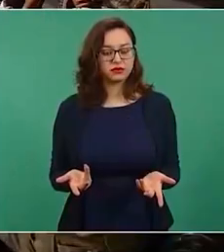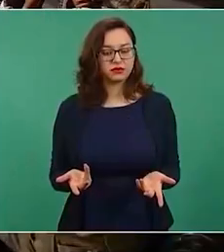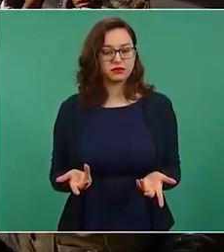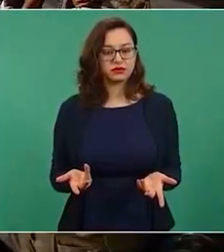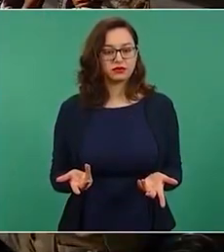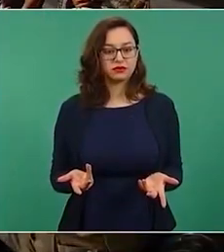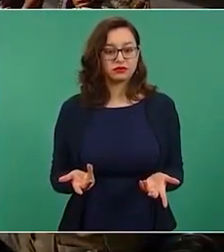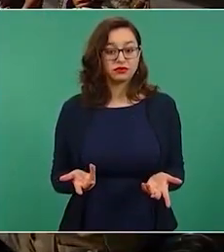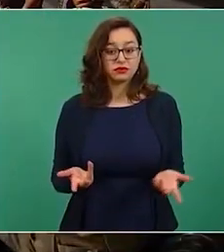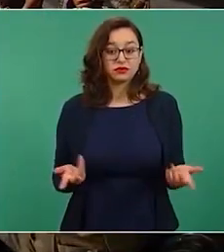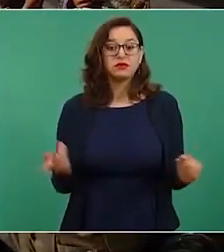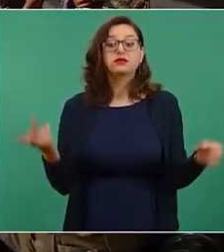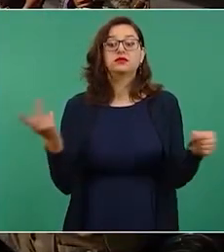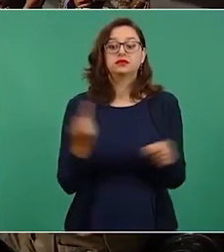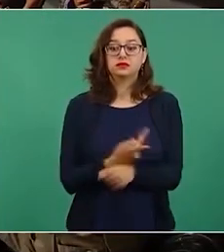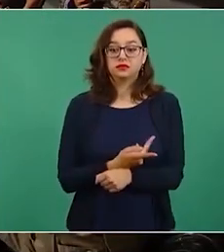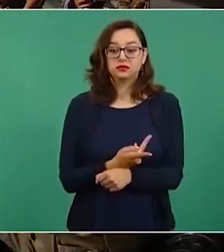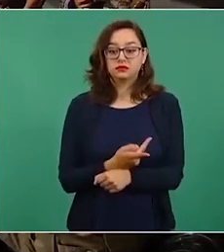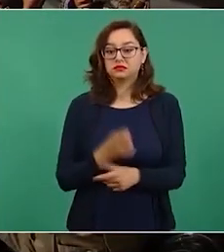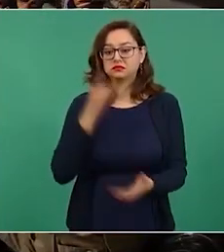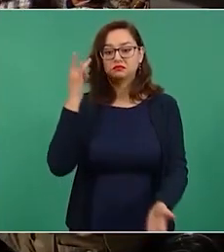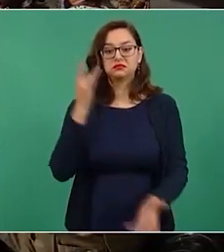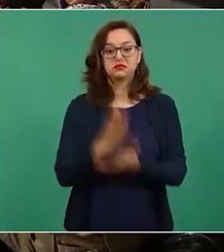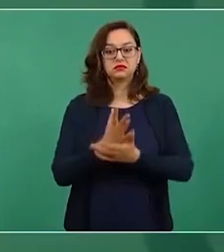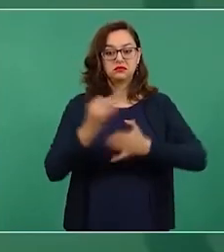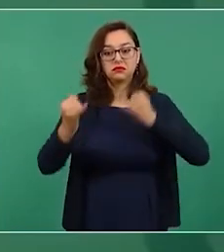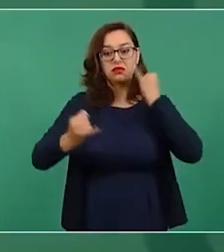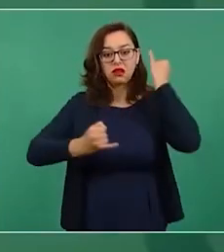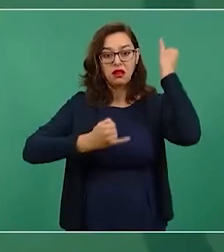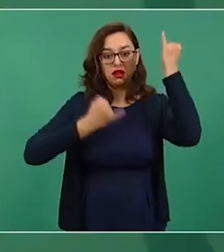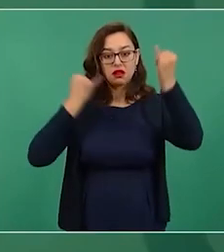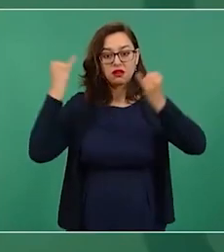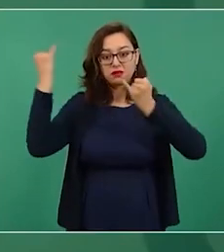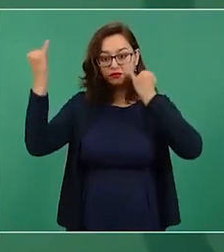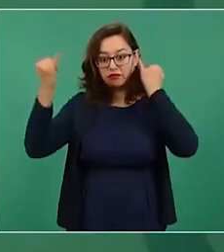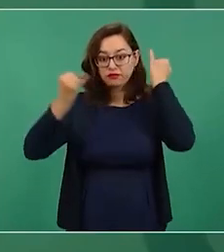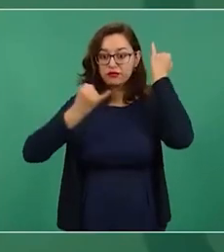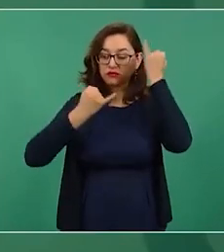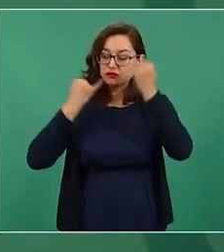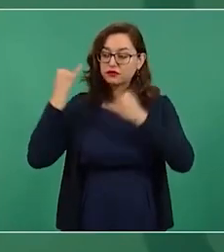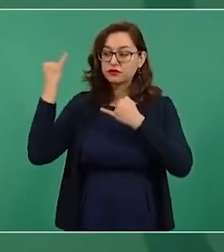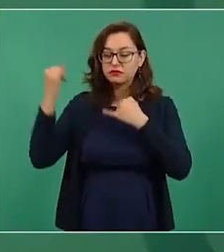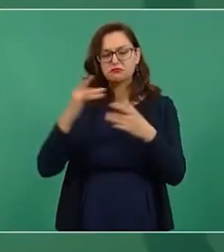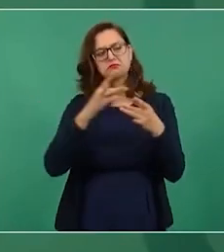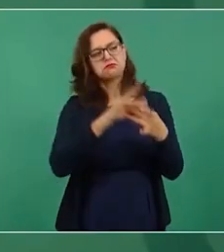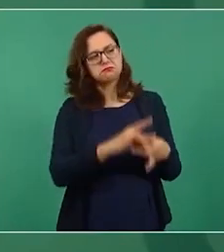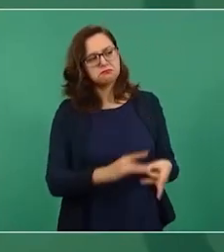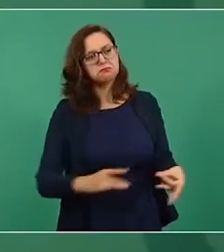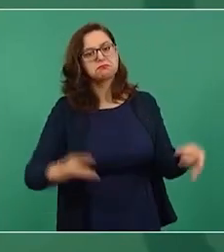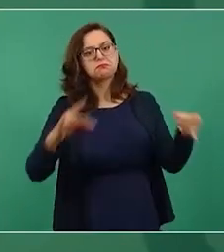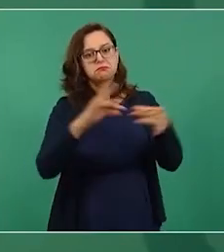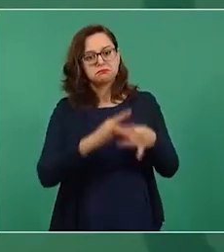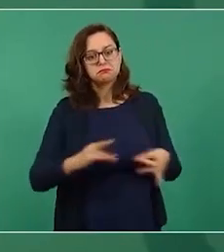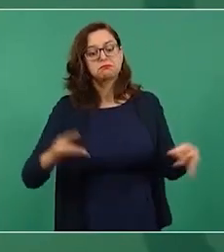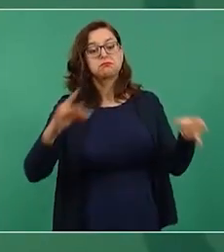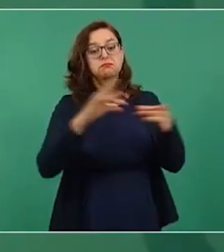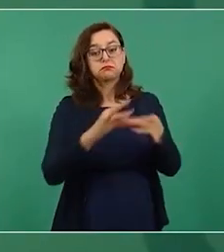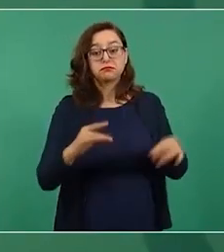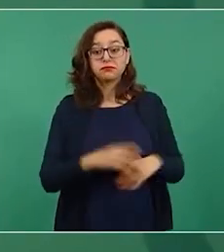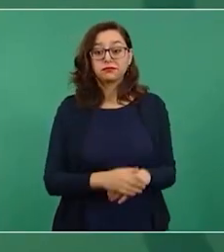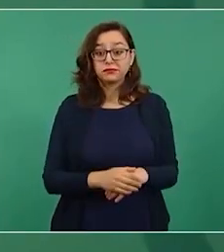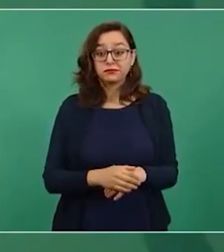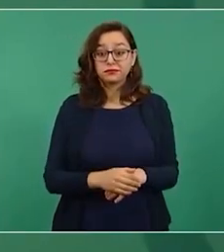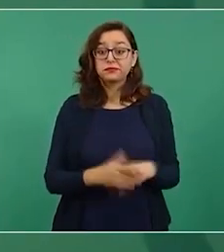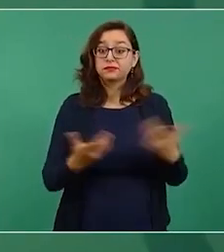Y que lo único que hicieron fue especular. Pero también les platiqué de lo que hicieron con las